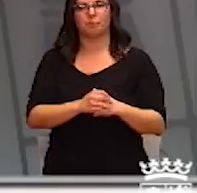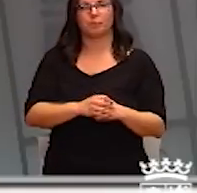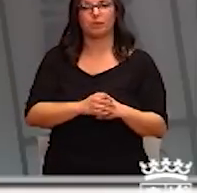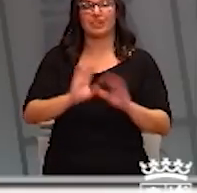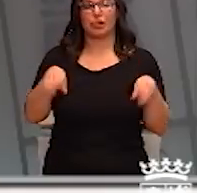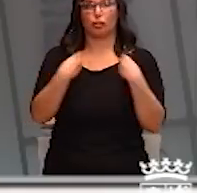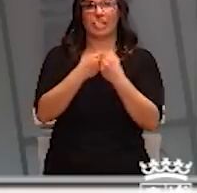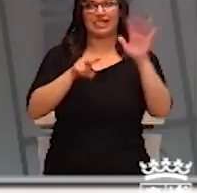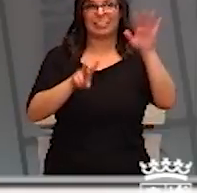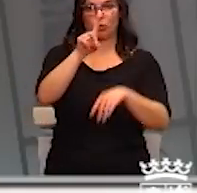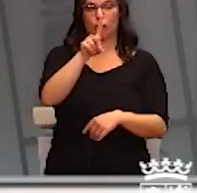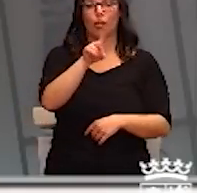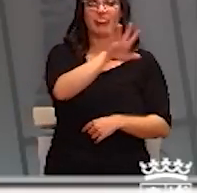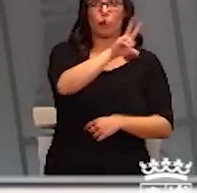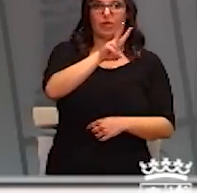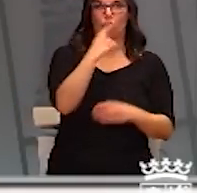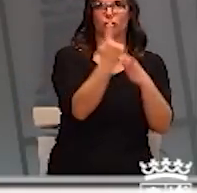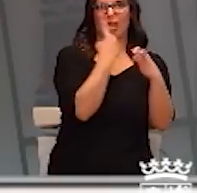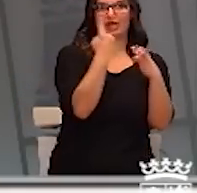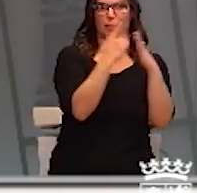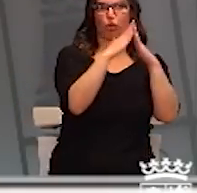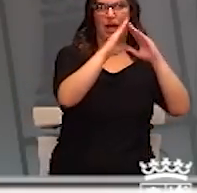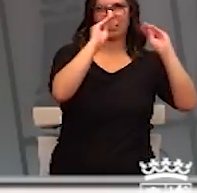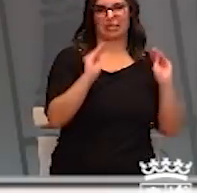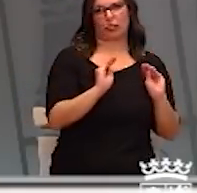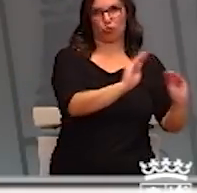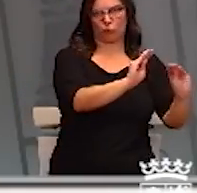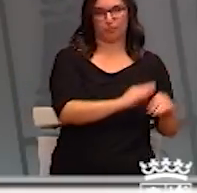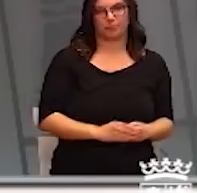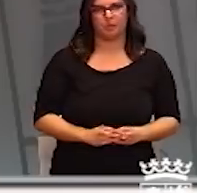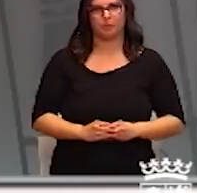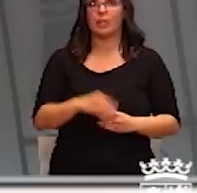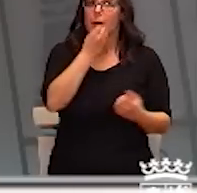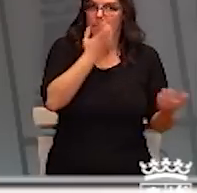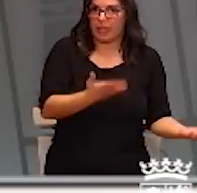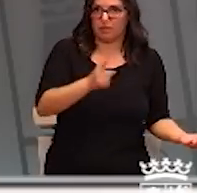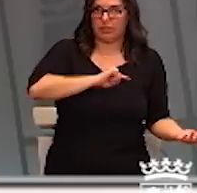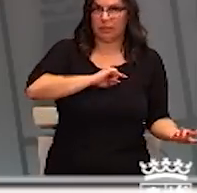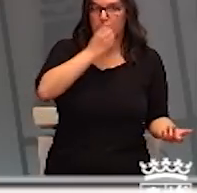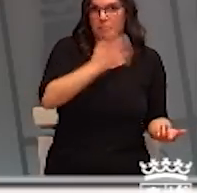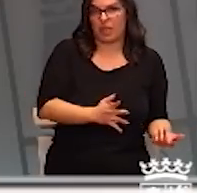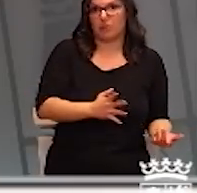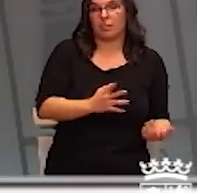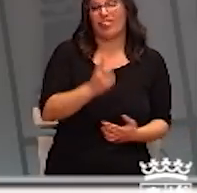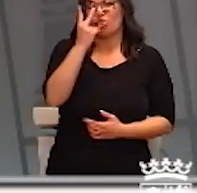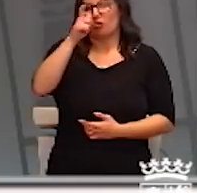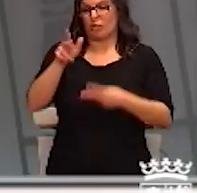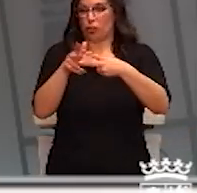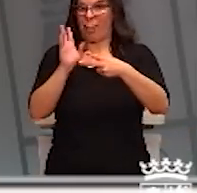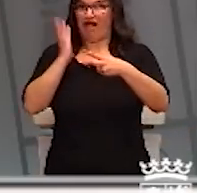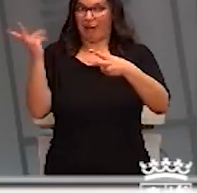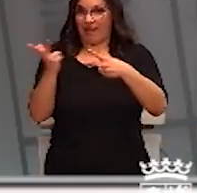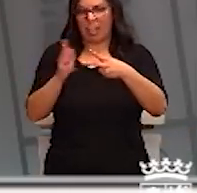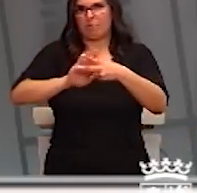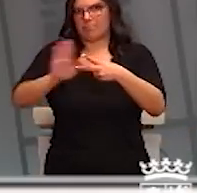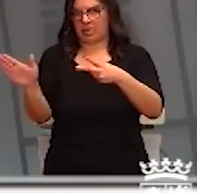71, 52 están en aislamiento domiciliario. Y están bien, excepto las dos personas de la